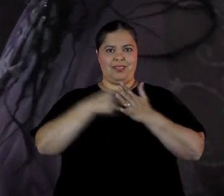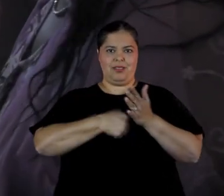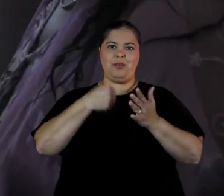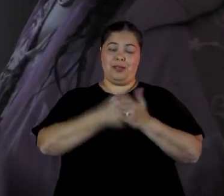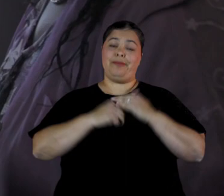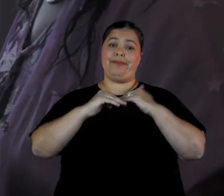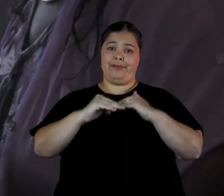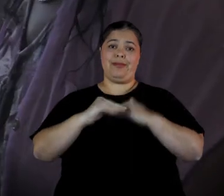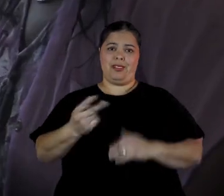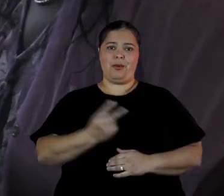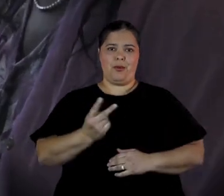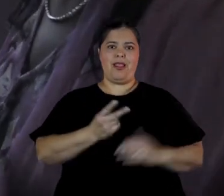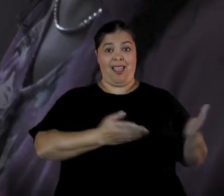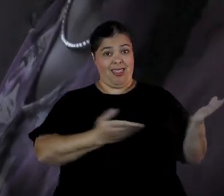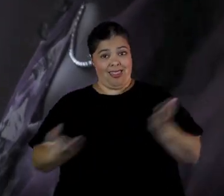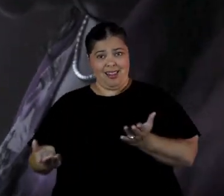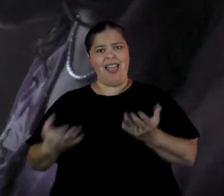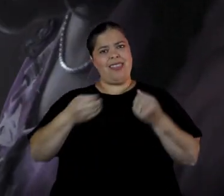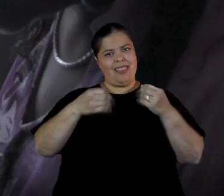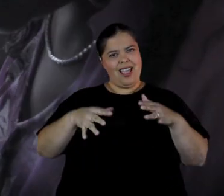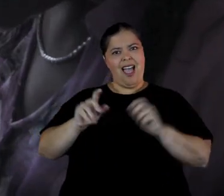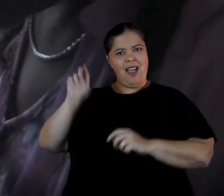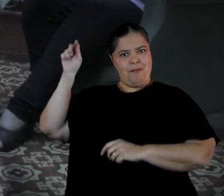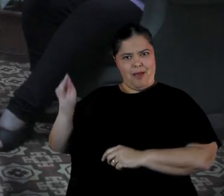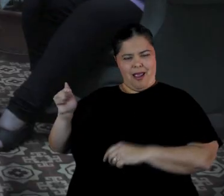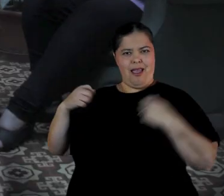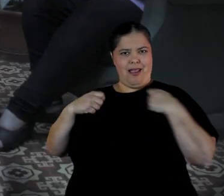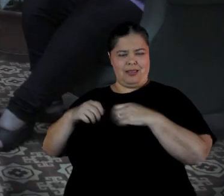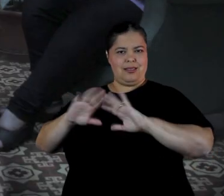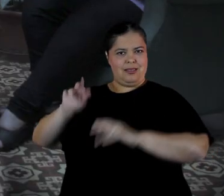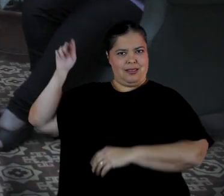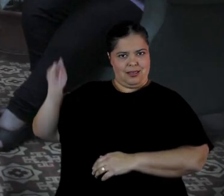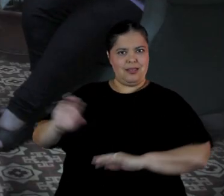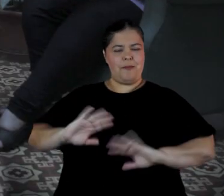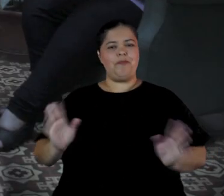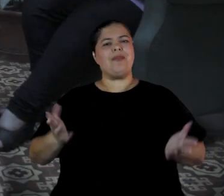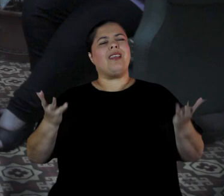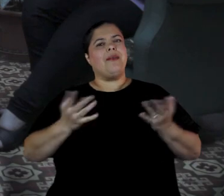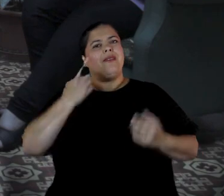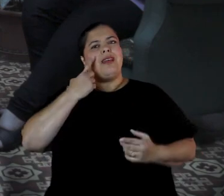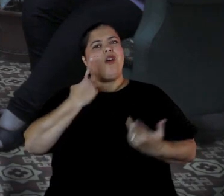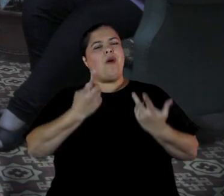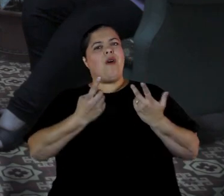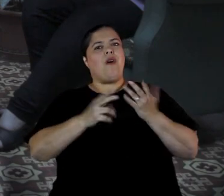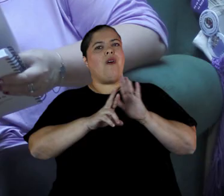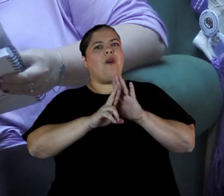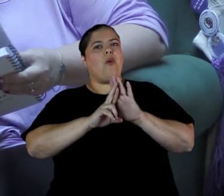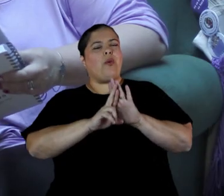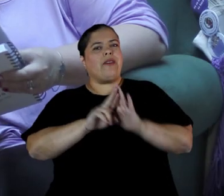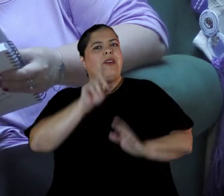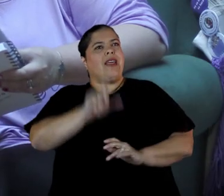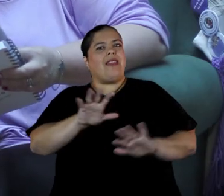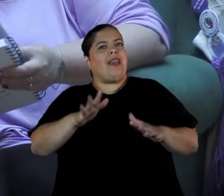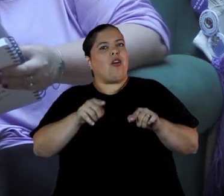Adelante. Bueno, dale. Dejá las cosas allí en el perchero, así te alegranar. Esto de ser mujer referente, viste que está cada día, cada día más